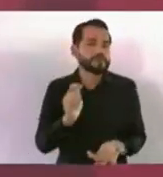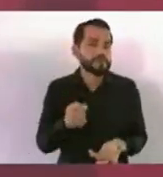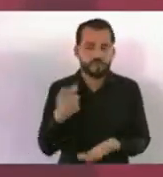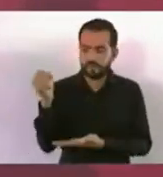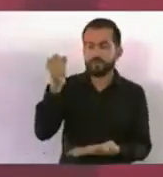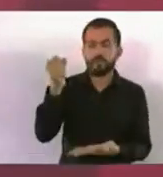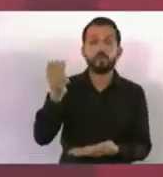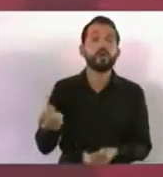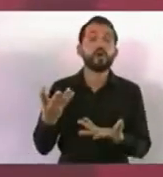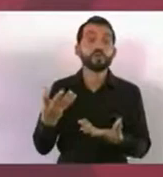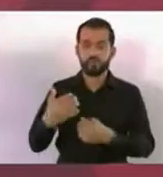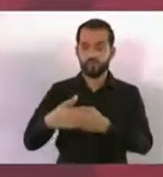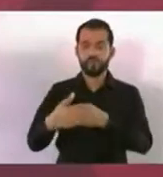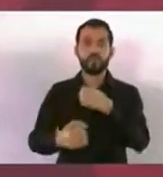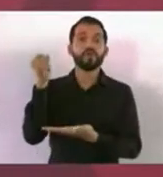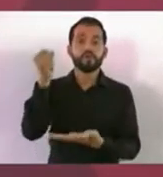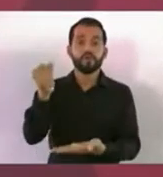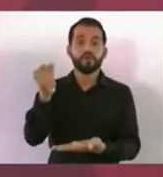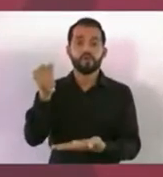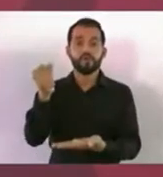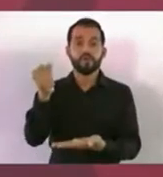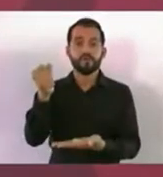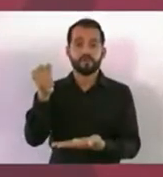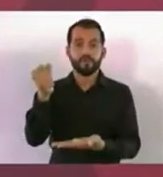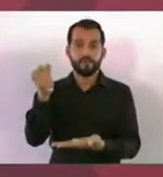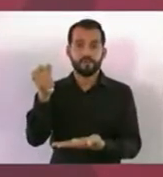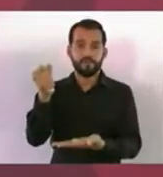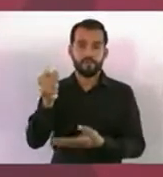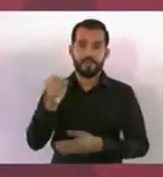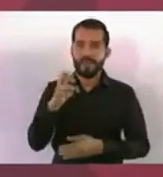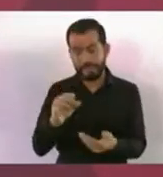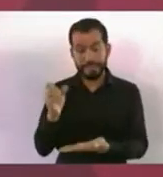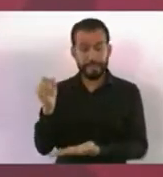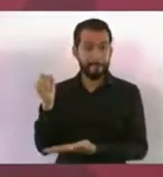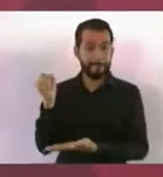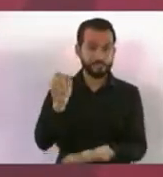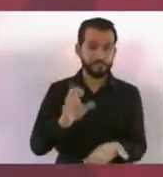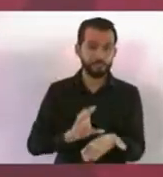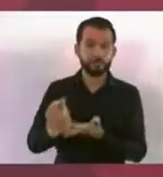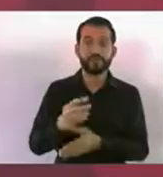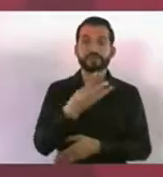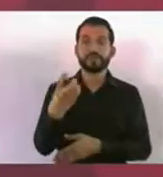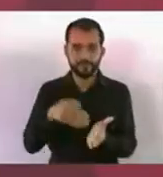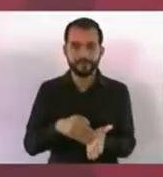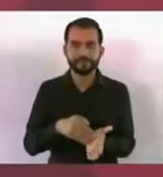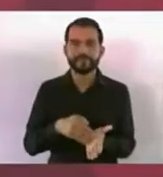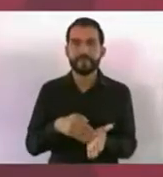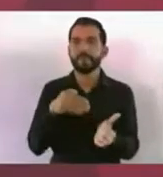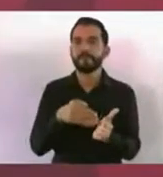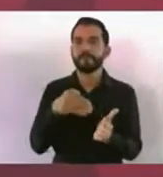del presupuesto? El año próximo va a invertirse, porque no es un gasto, 350 mil